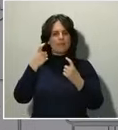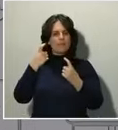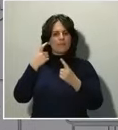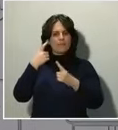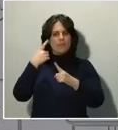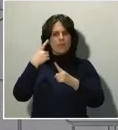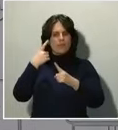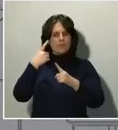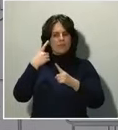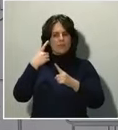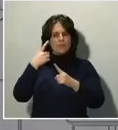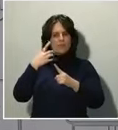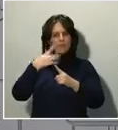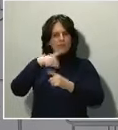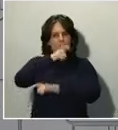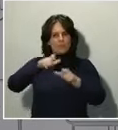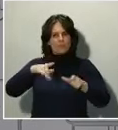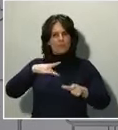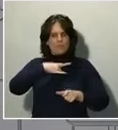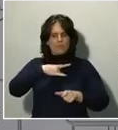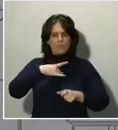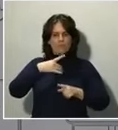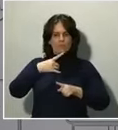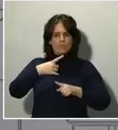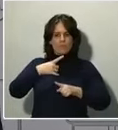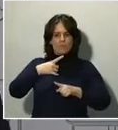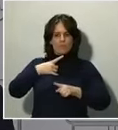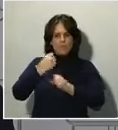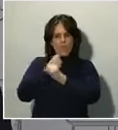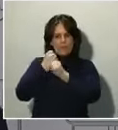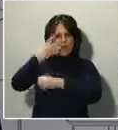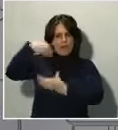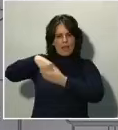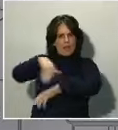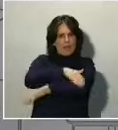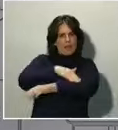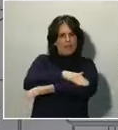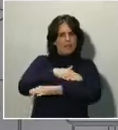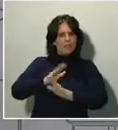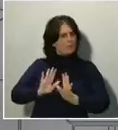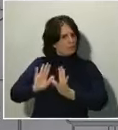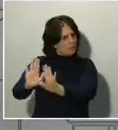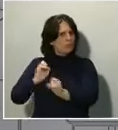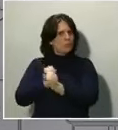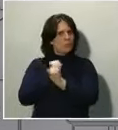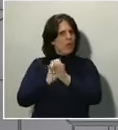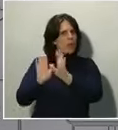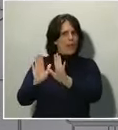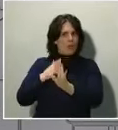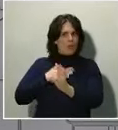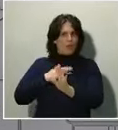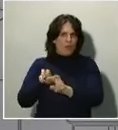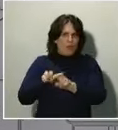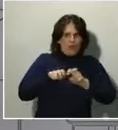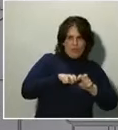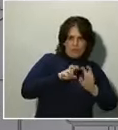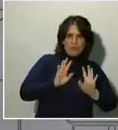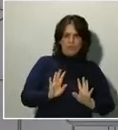Bienestar hagan su labor. Esta situación está suponiendo para nuestro país una prueba dura,